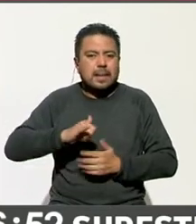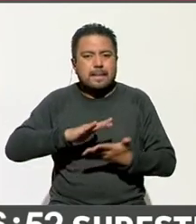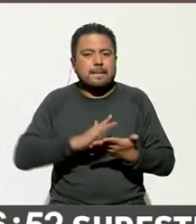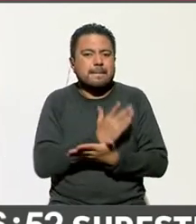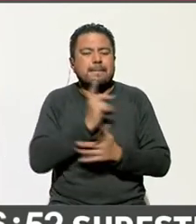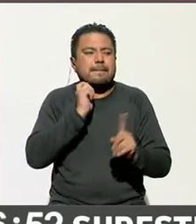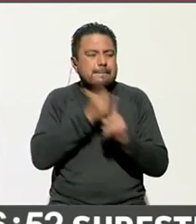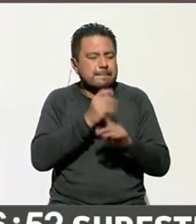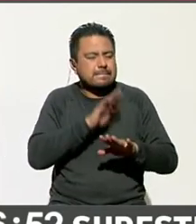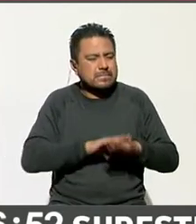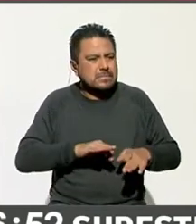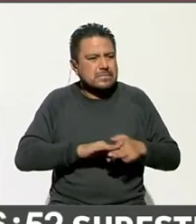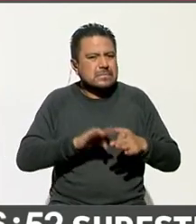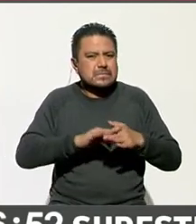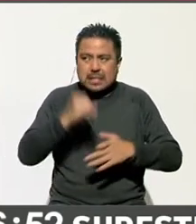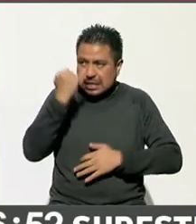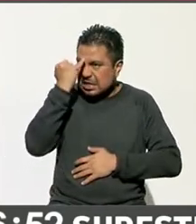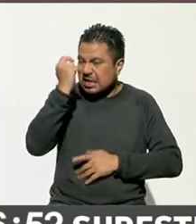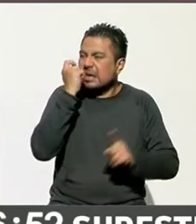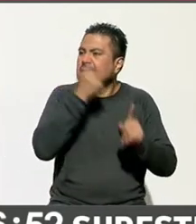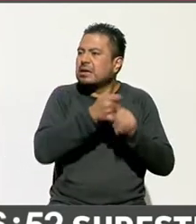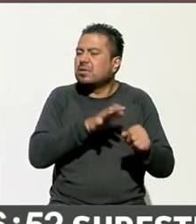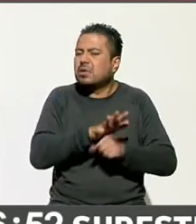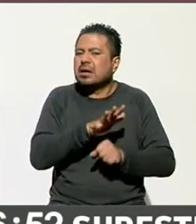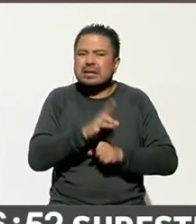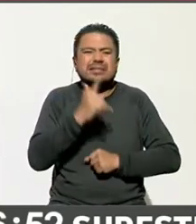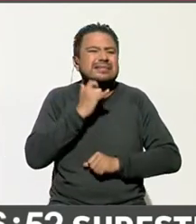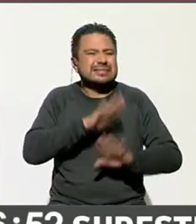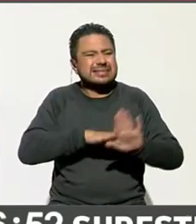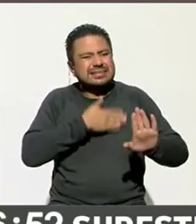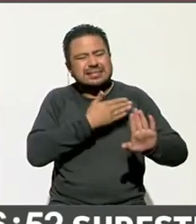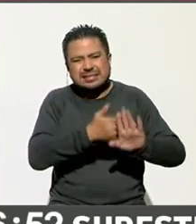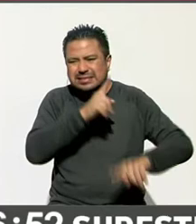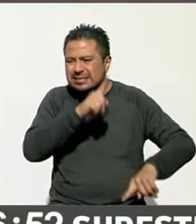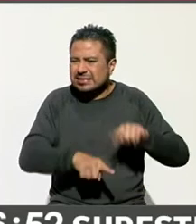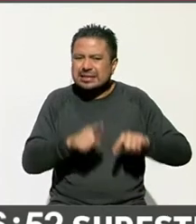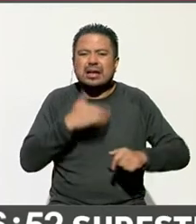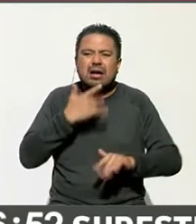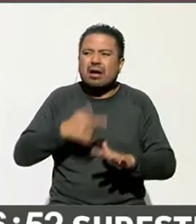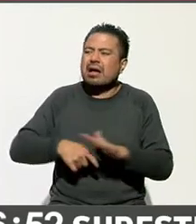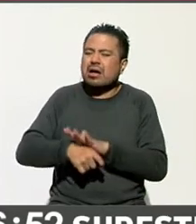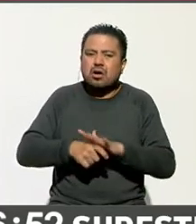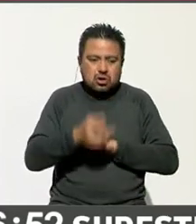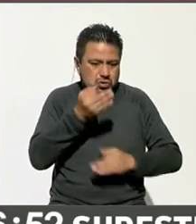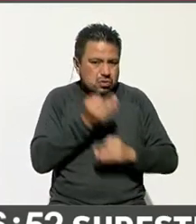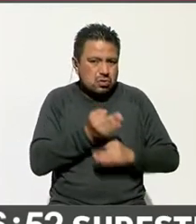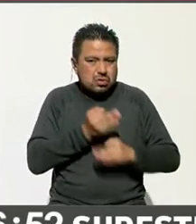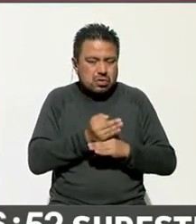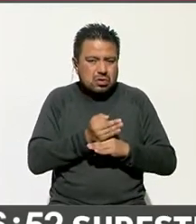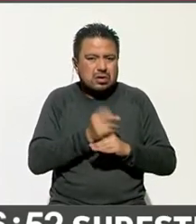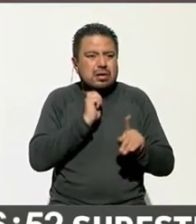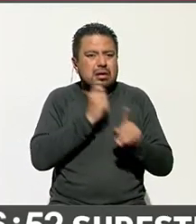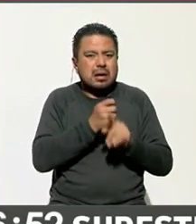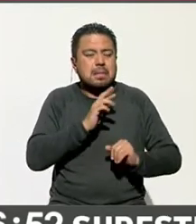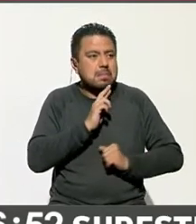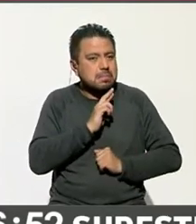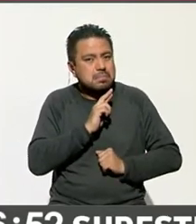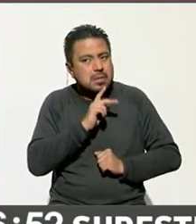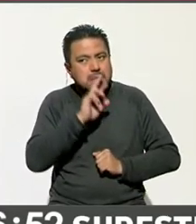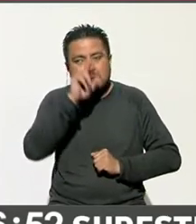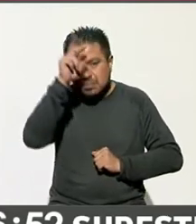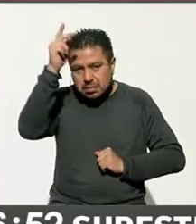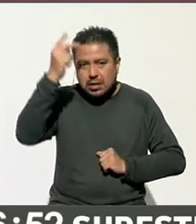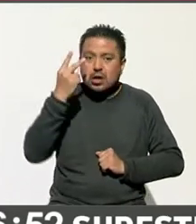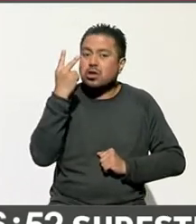consistente la idea de que en combate a la corrupción es donde está relativamente mejor, y